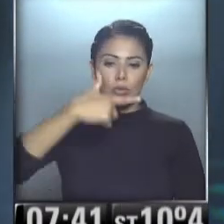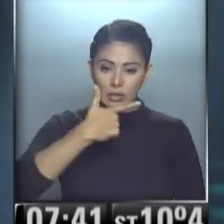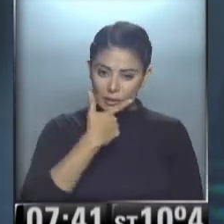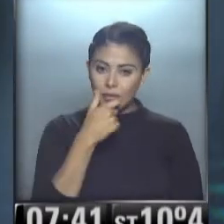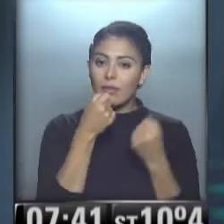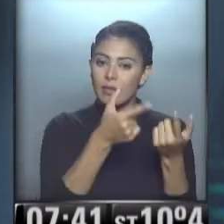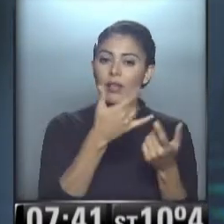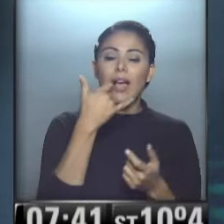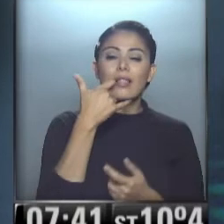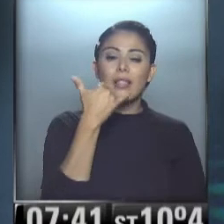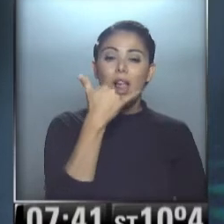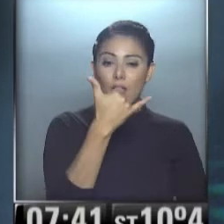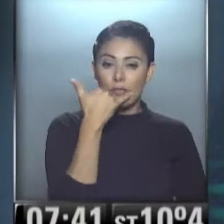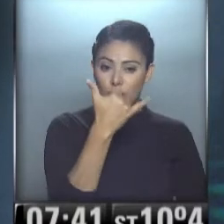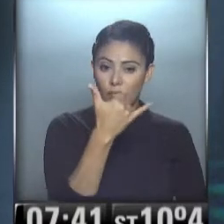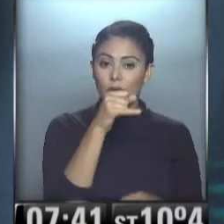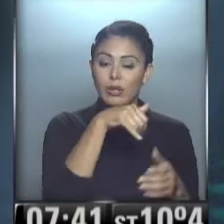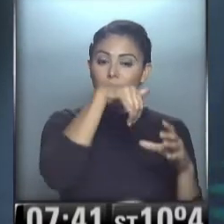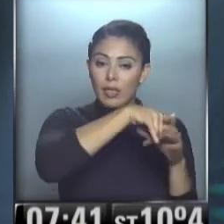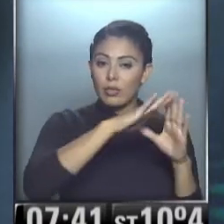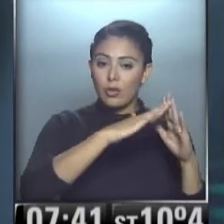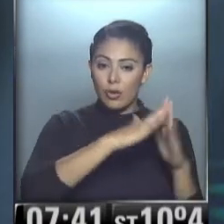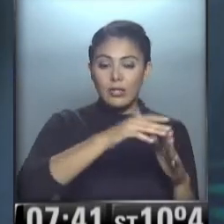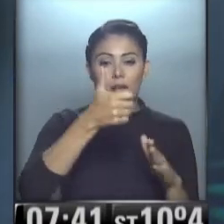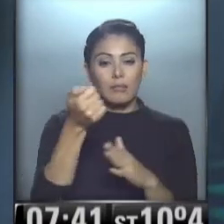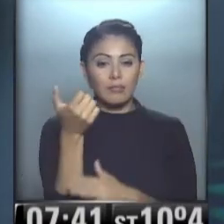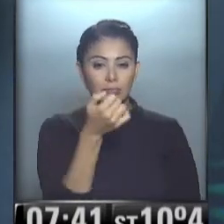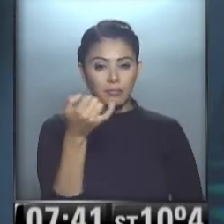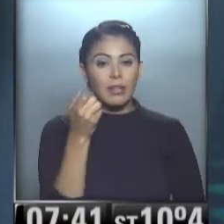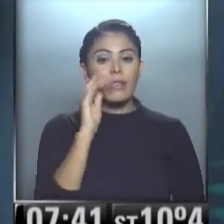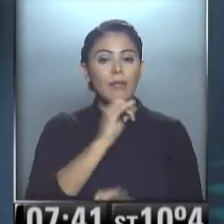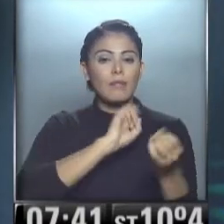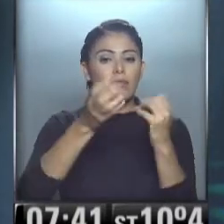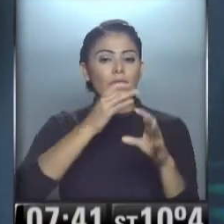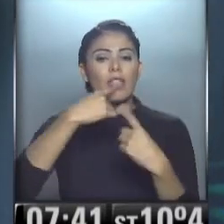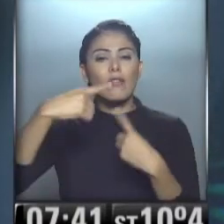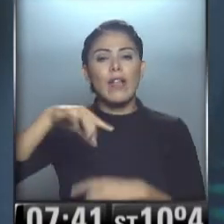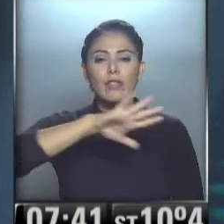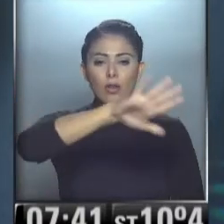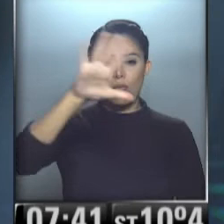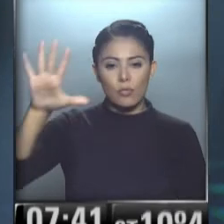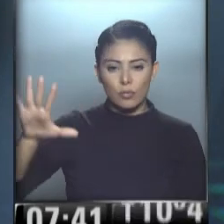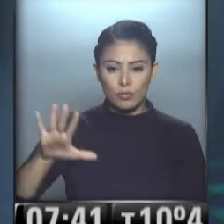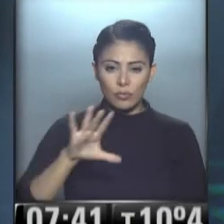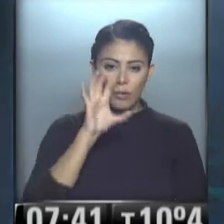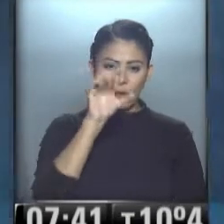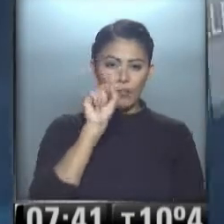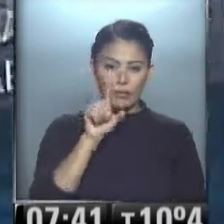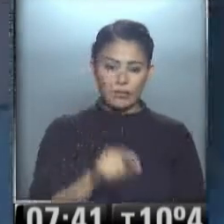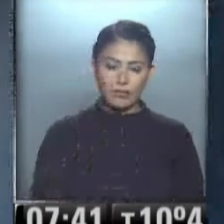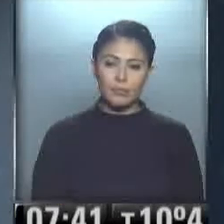telefonía fija, inalámbrica y de transmisión de datos a distintas regiones del territorio provincial.